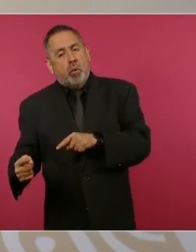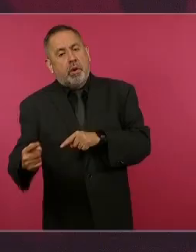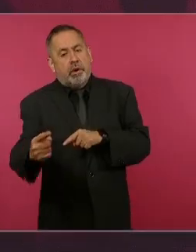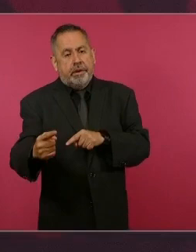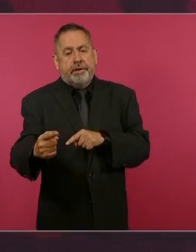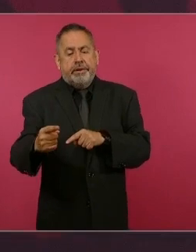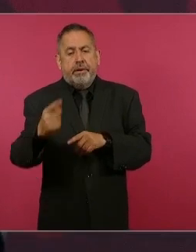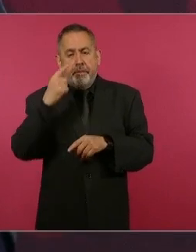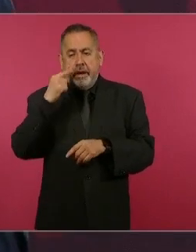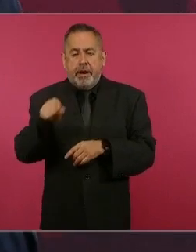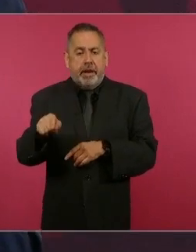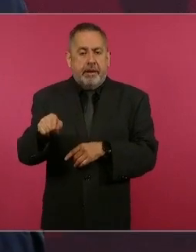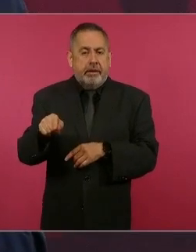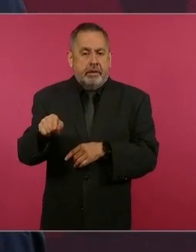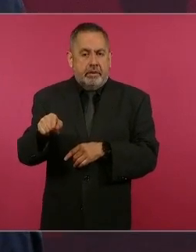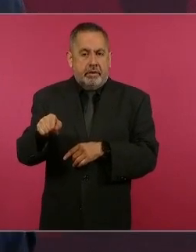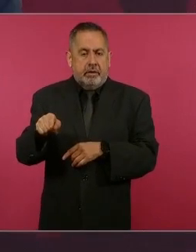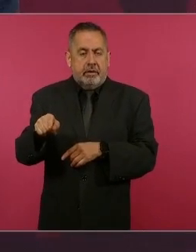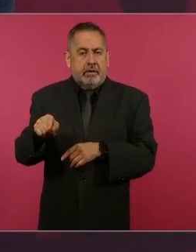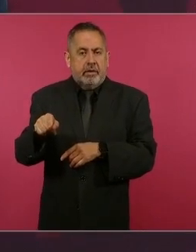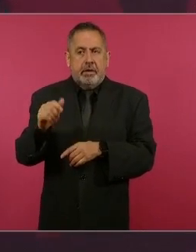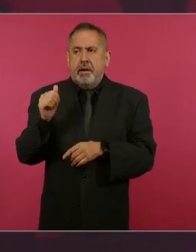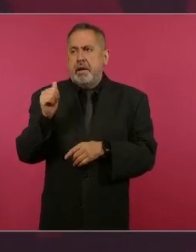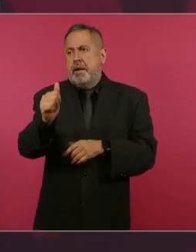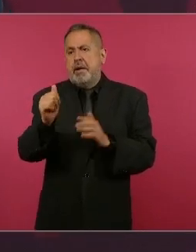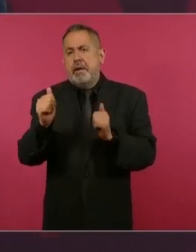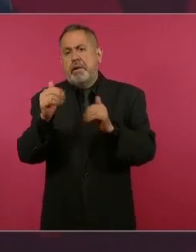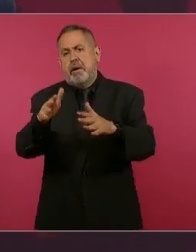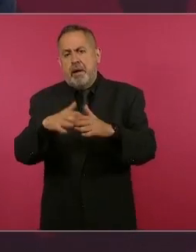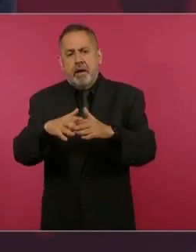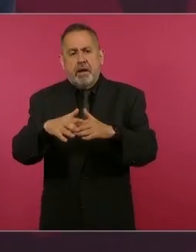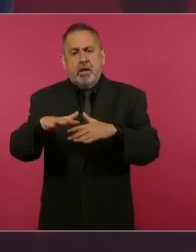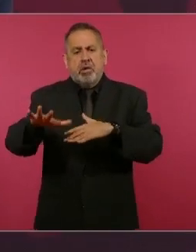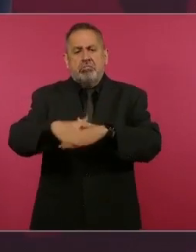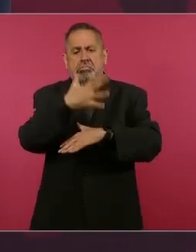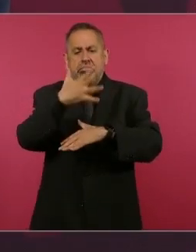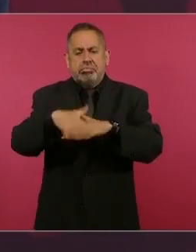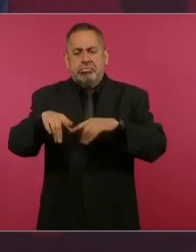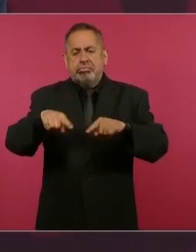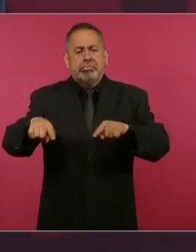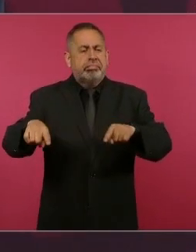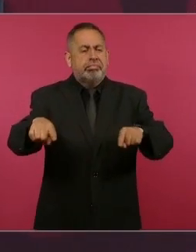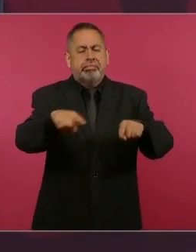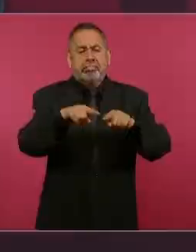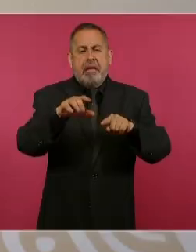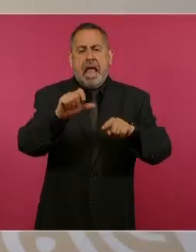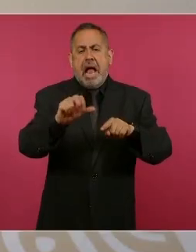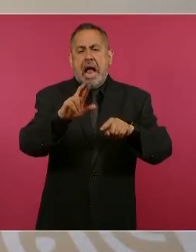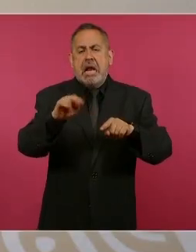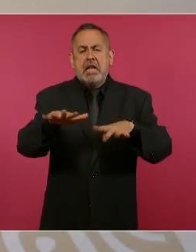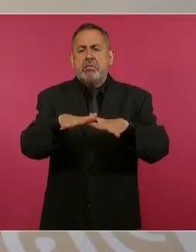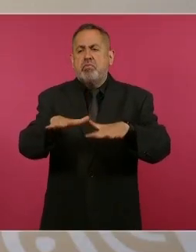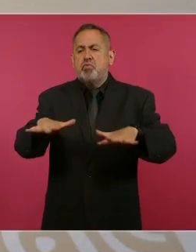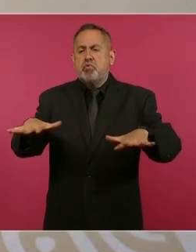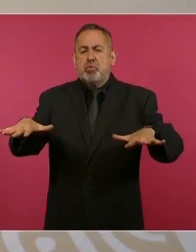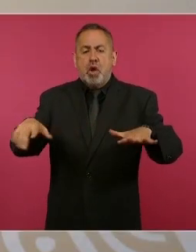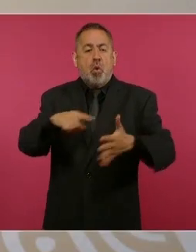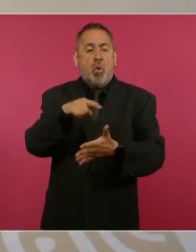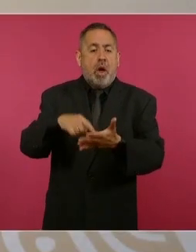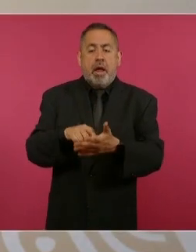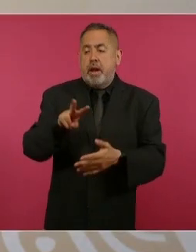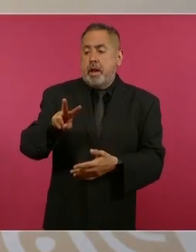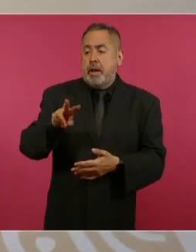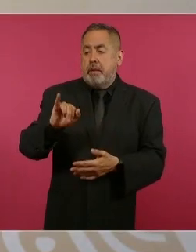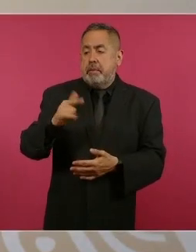trasladar a la costa del Caribe, a Vigía Chico